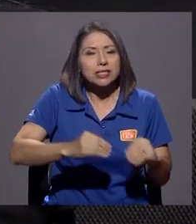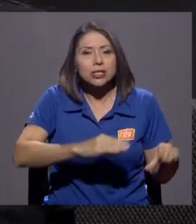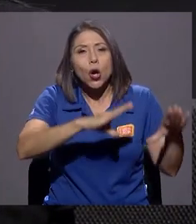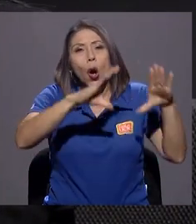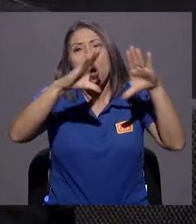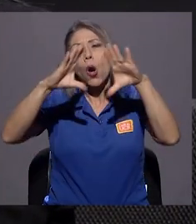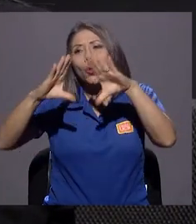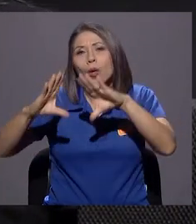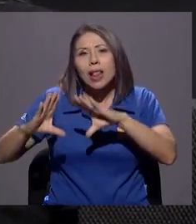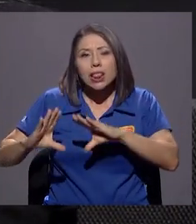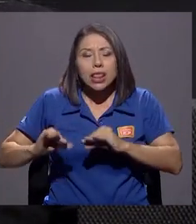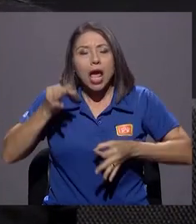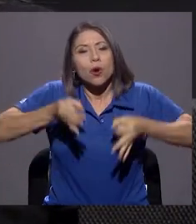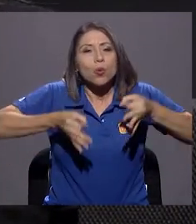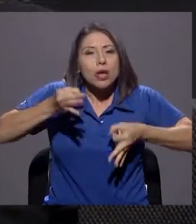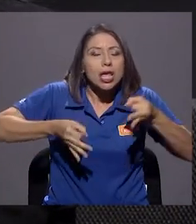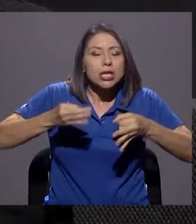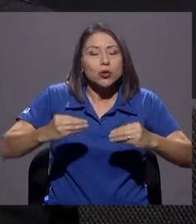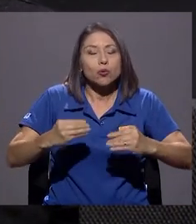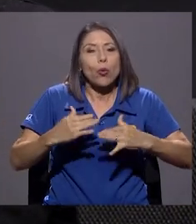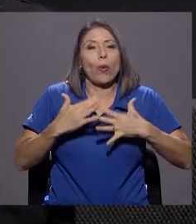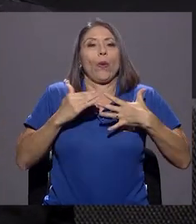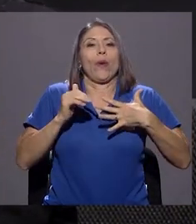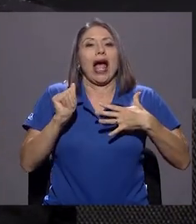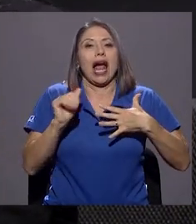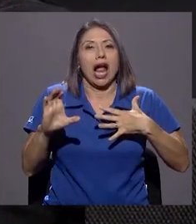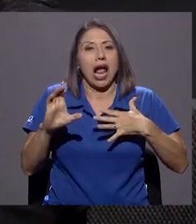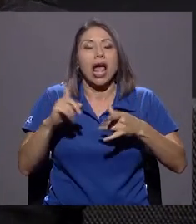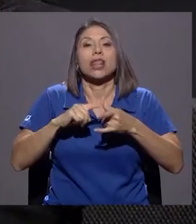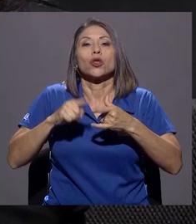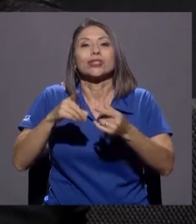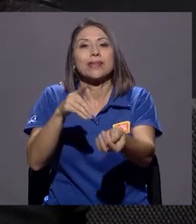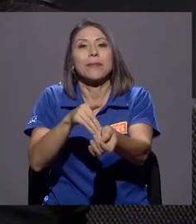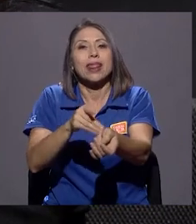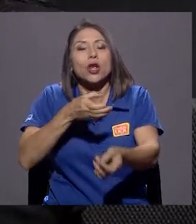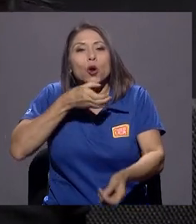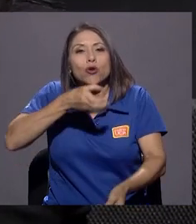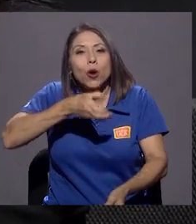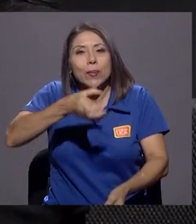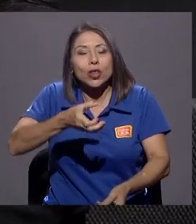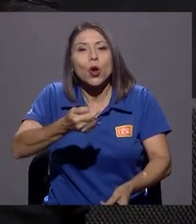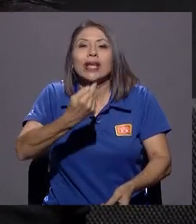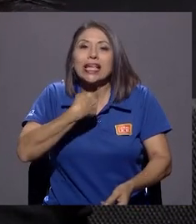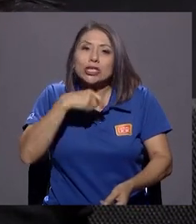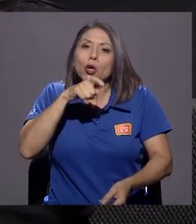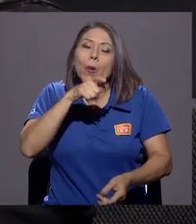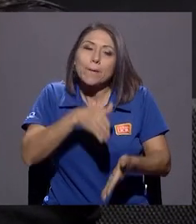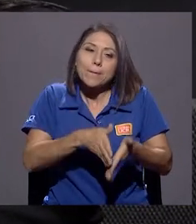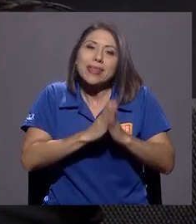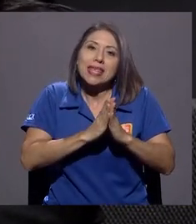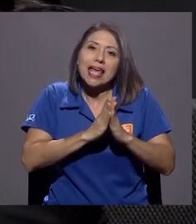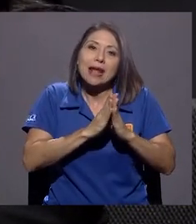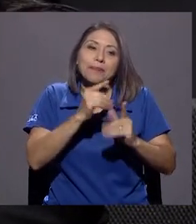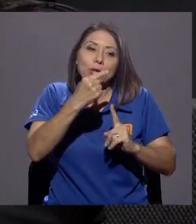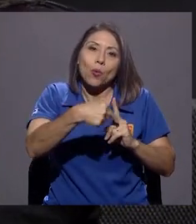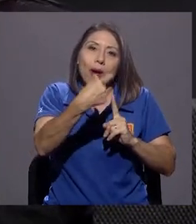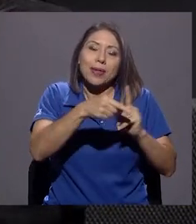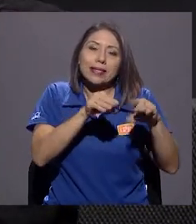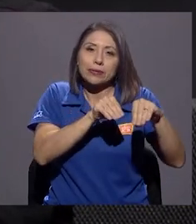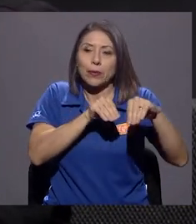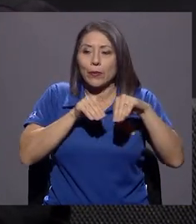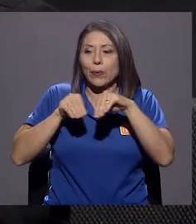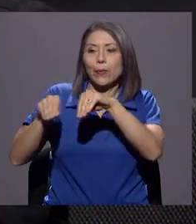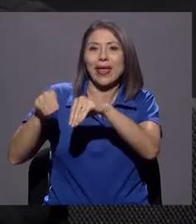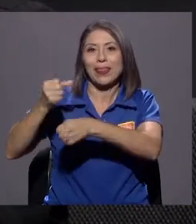expuesta al aire acondicionado en algún momento por recomendación médica, se me dijo, mire, solicite cambiar zona de trabajo de Guapiles a San